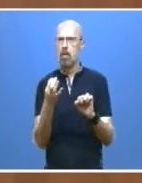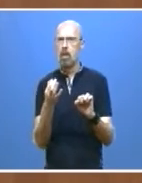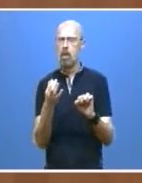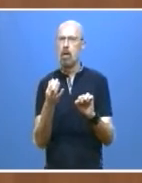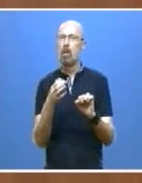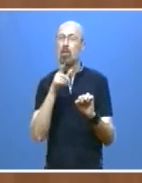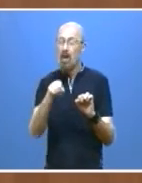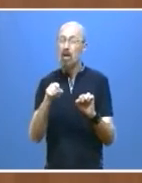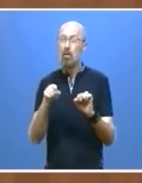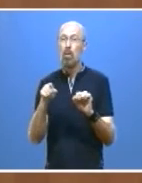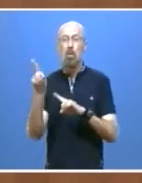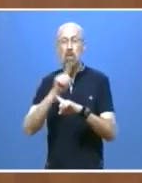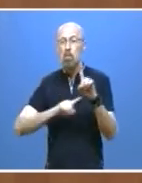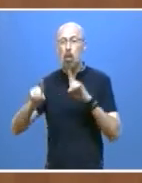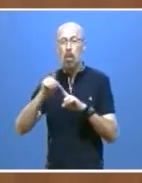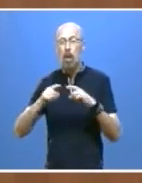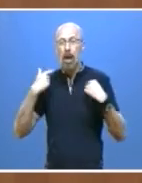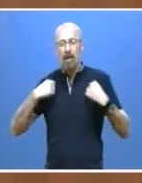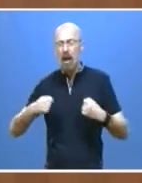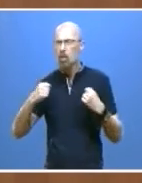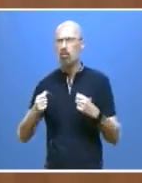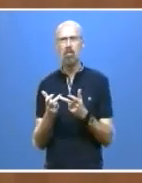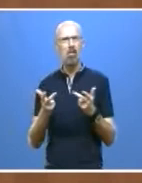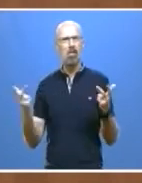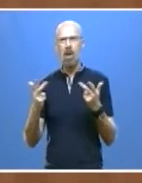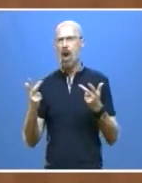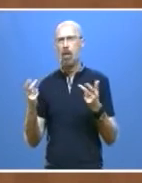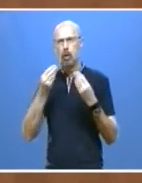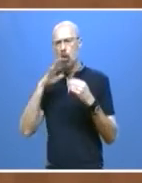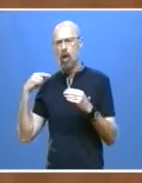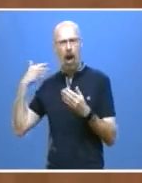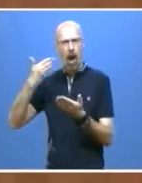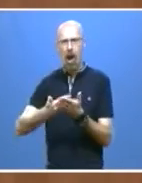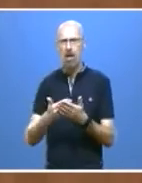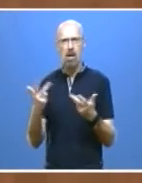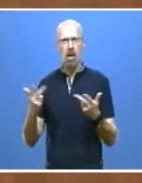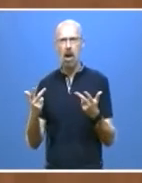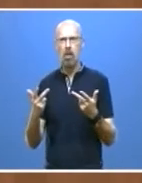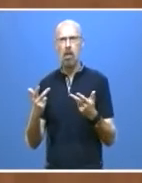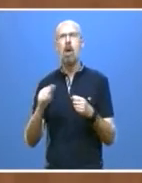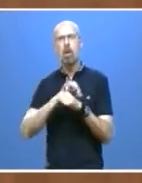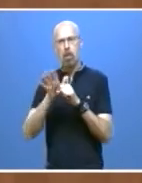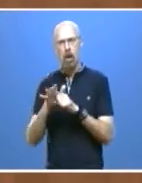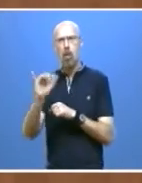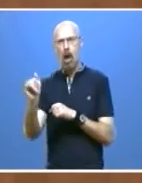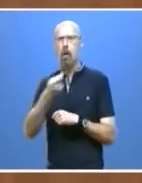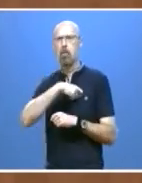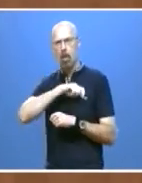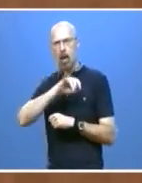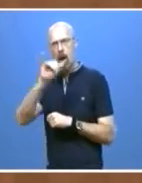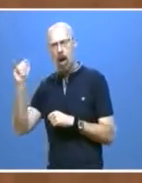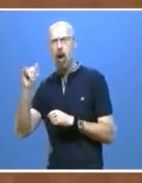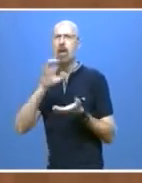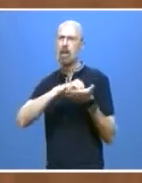sanitaria de nuestra historia. El coronavirus sigue vivo entre nosotros, en España y en Castilla y León,